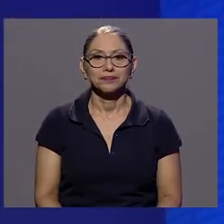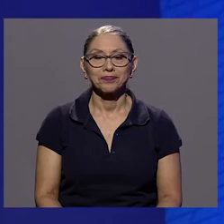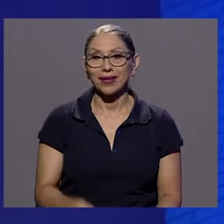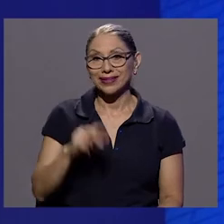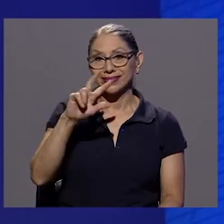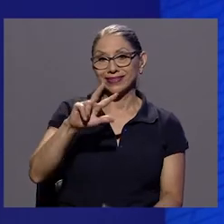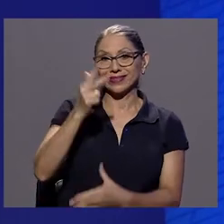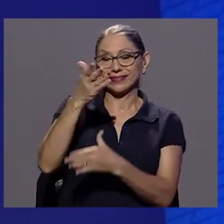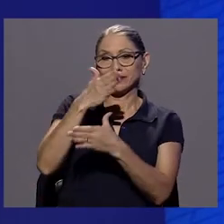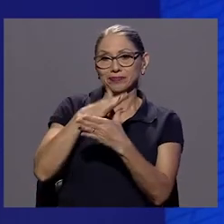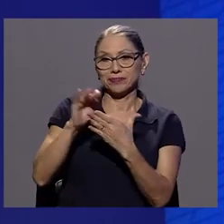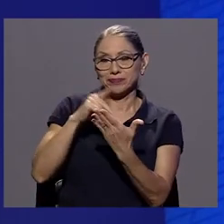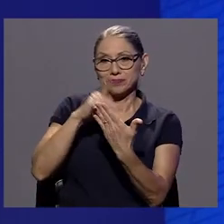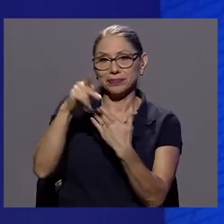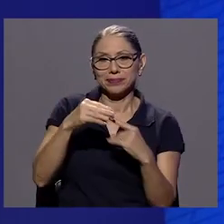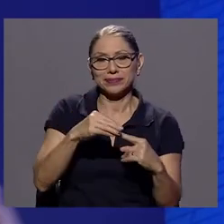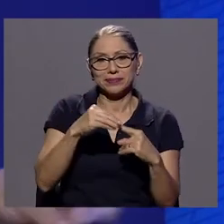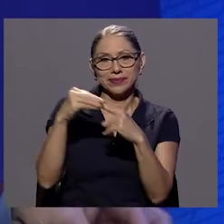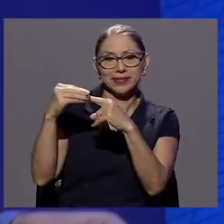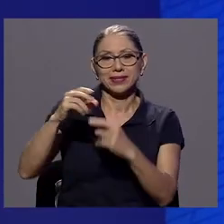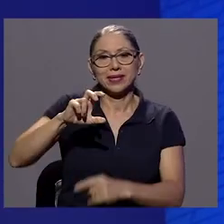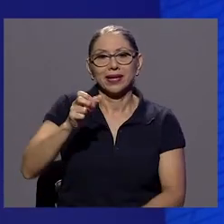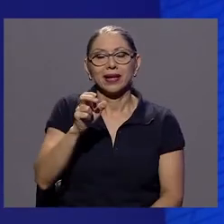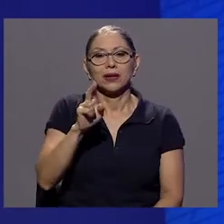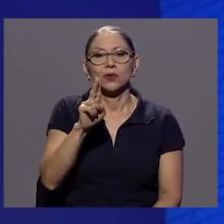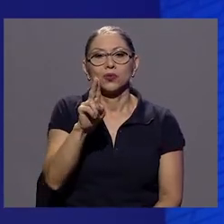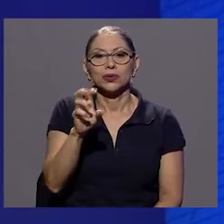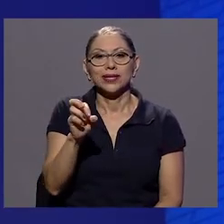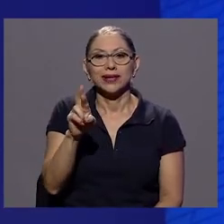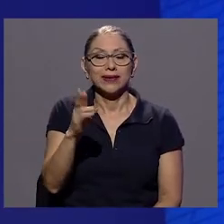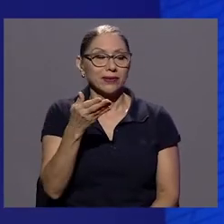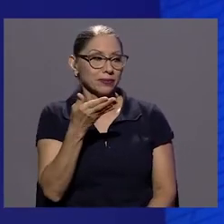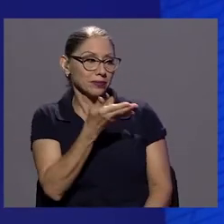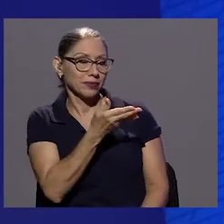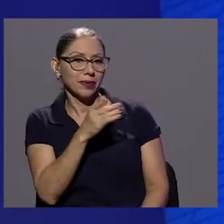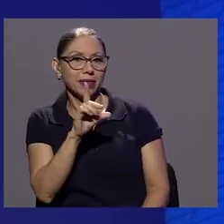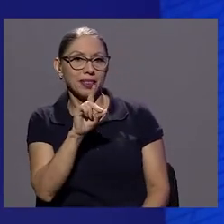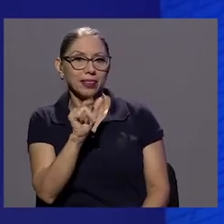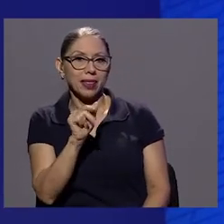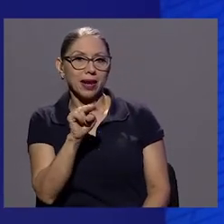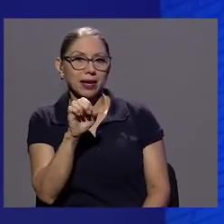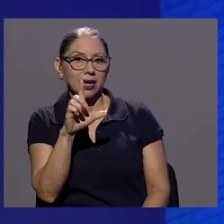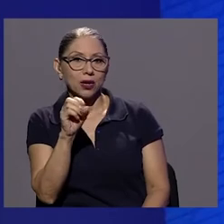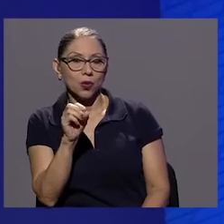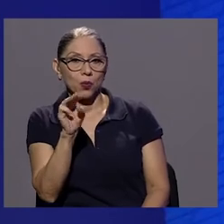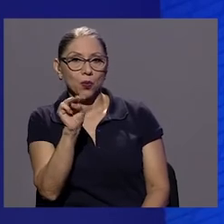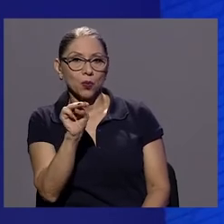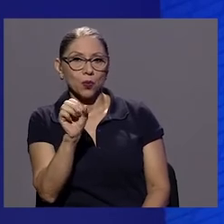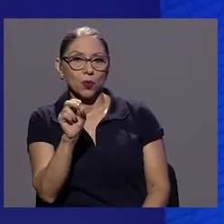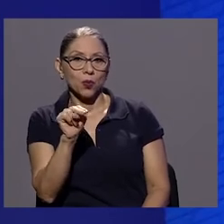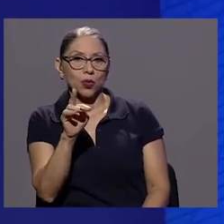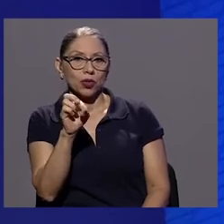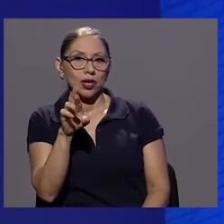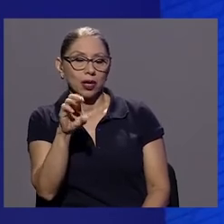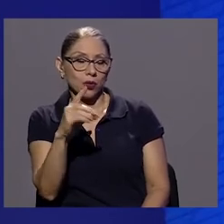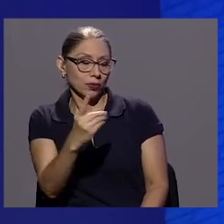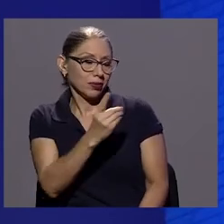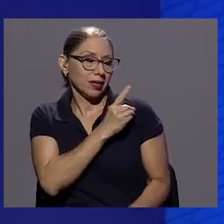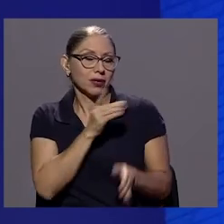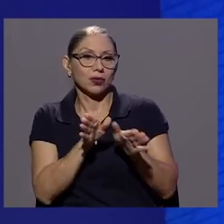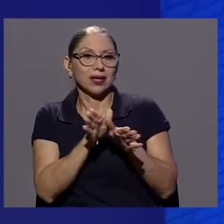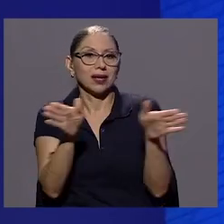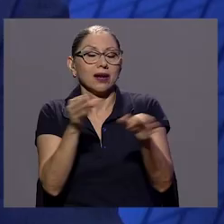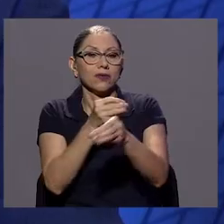Estamos en la tercera parte de este programa especial de Canal UCR con Don Danilo Montero, director general de la Oficina del